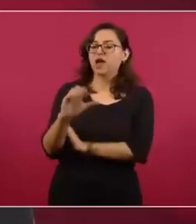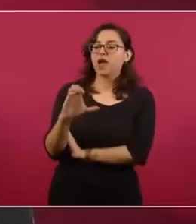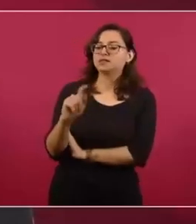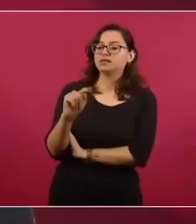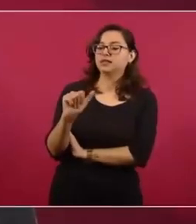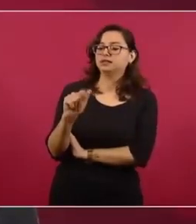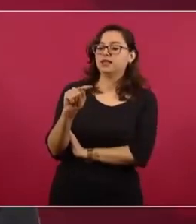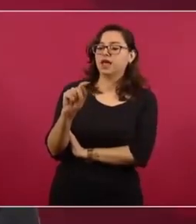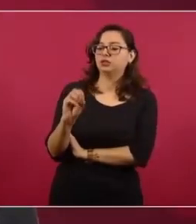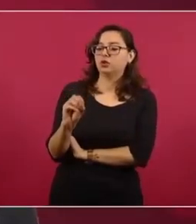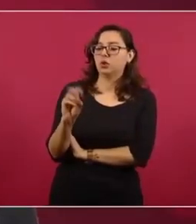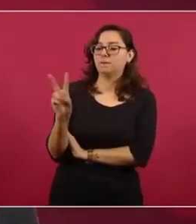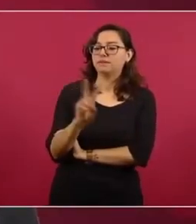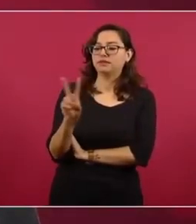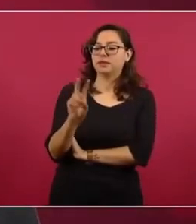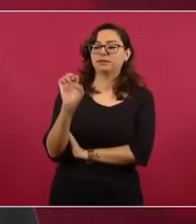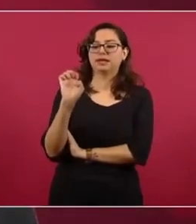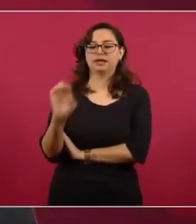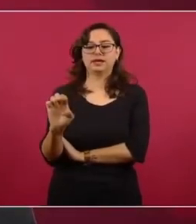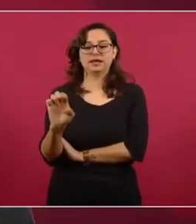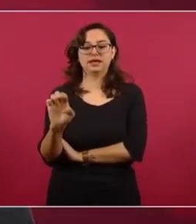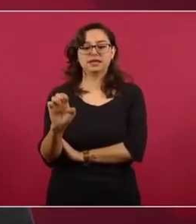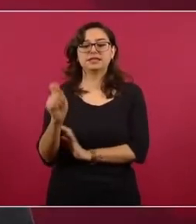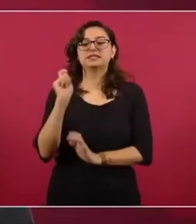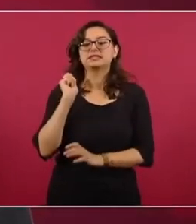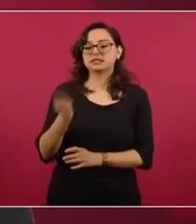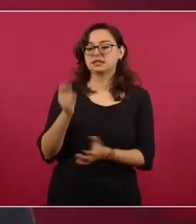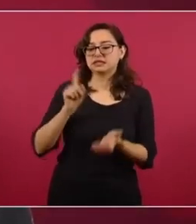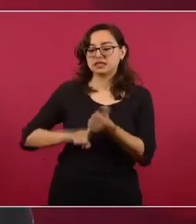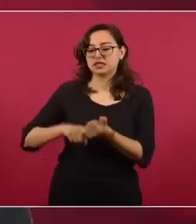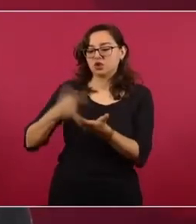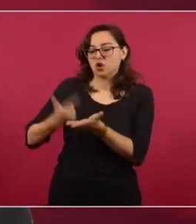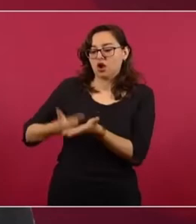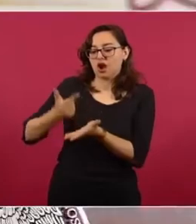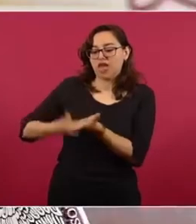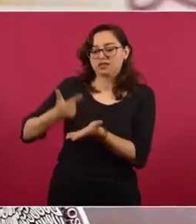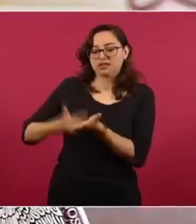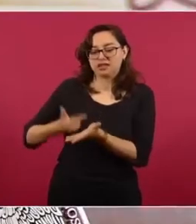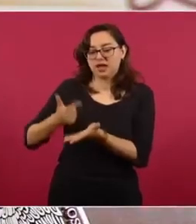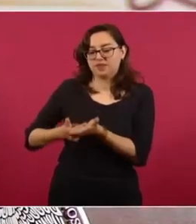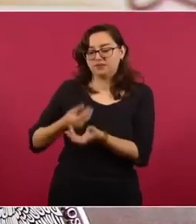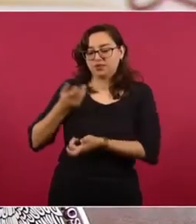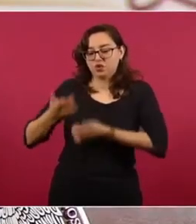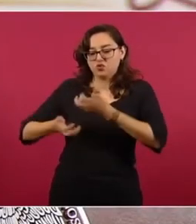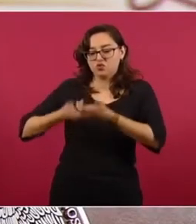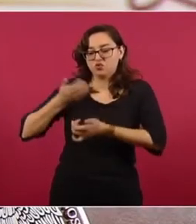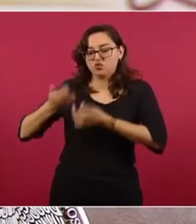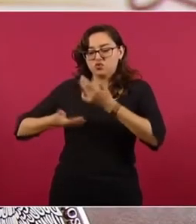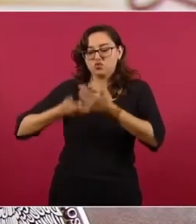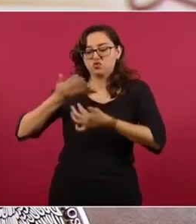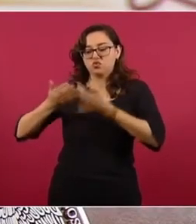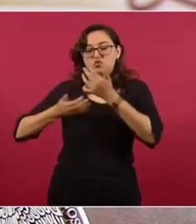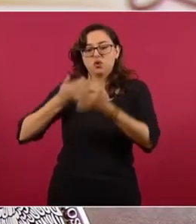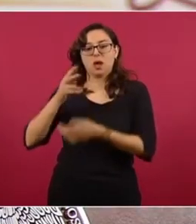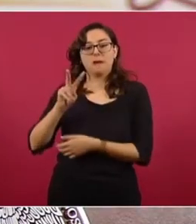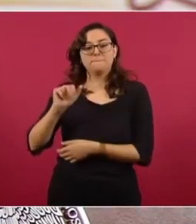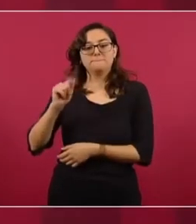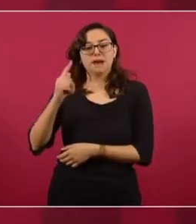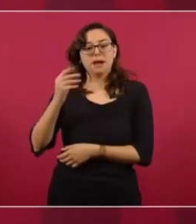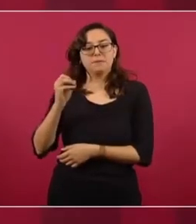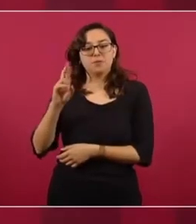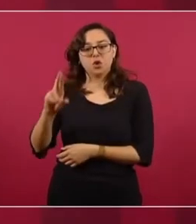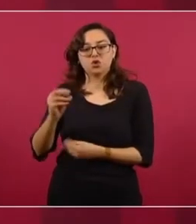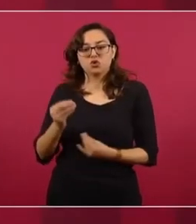vitamina E. Esa es una sustancia grasosa que al vaporizarse penetra hasta el último rincón de los